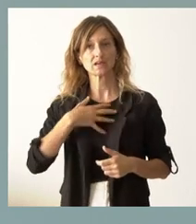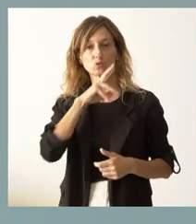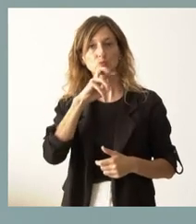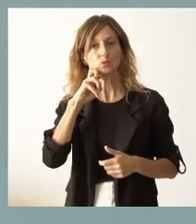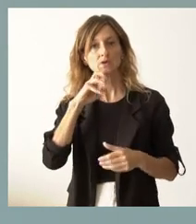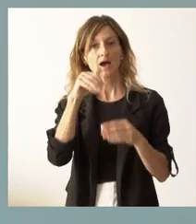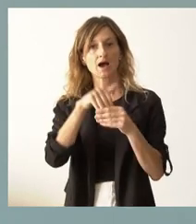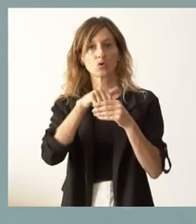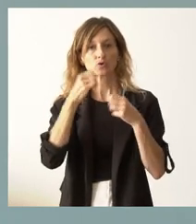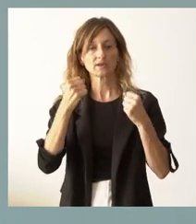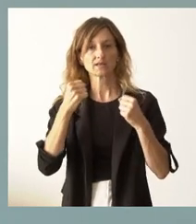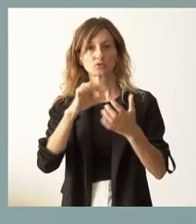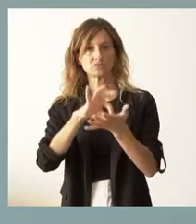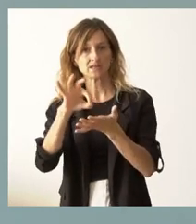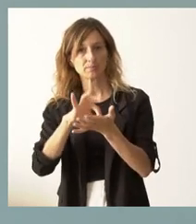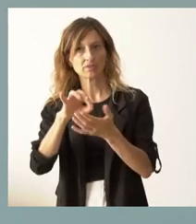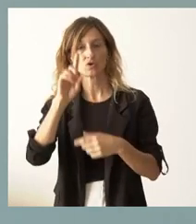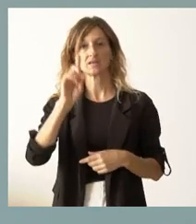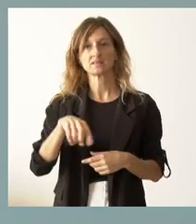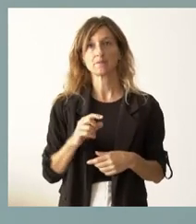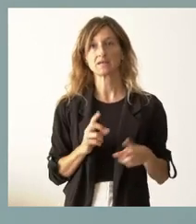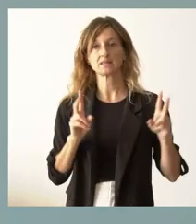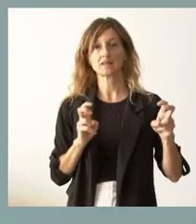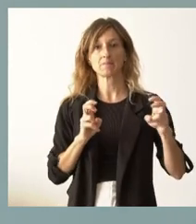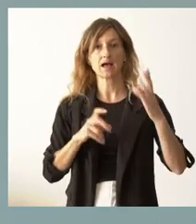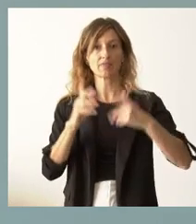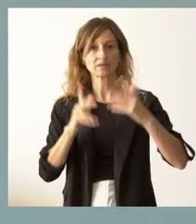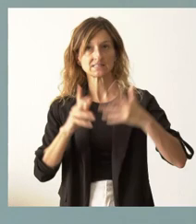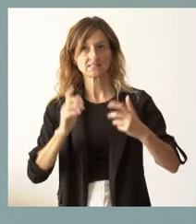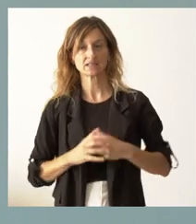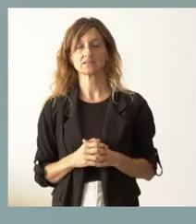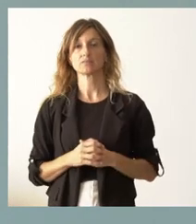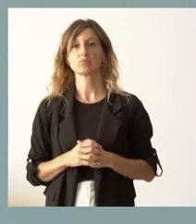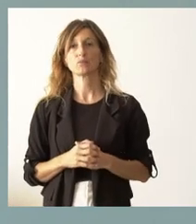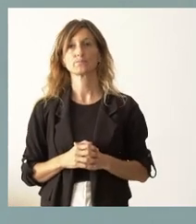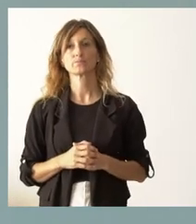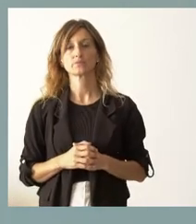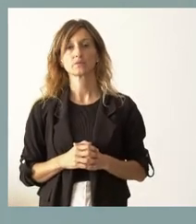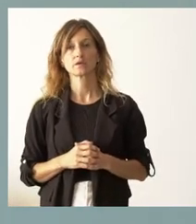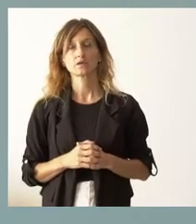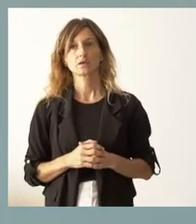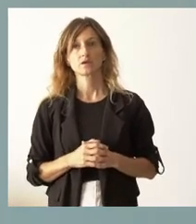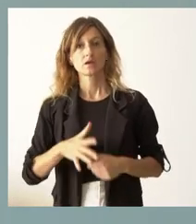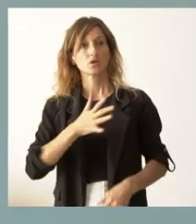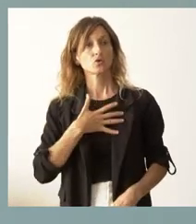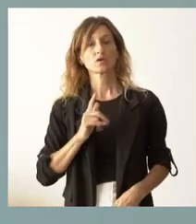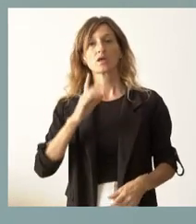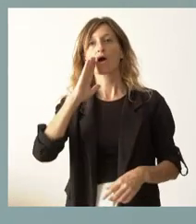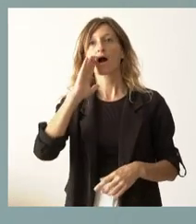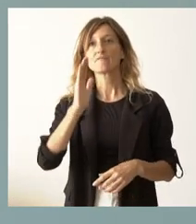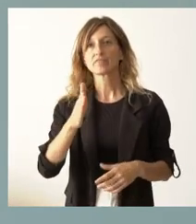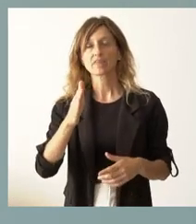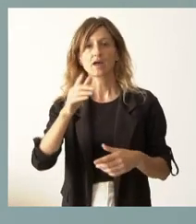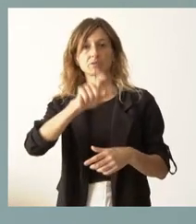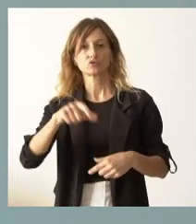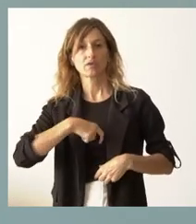ahorro energético en los servicios y, fundamentalmente, en los servicios de carácter administrativo, sin que esto suponga un perjuicio en el servicio que prestamos a los